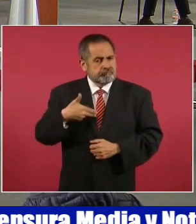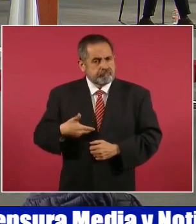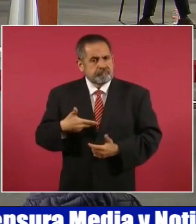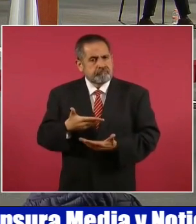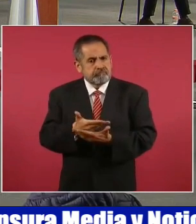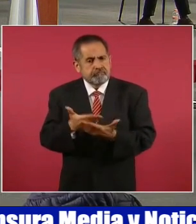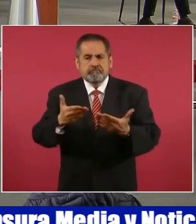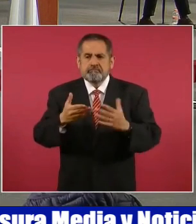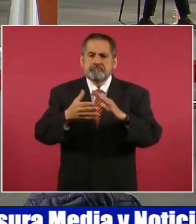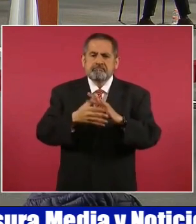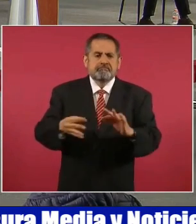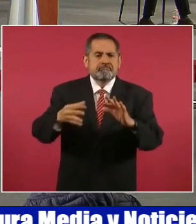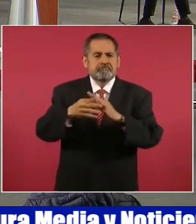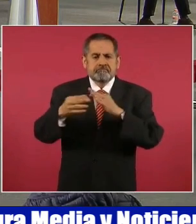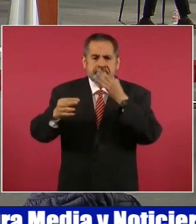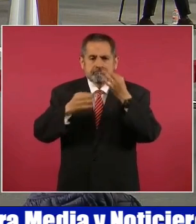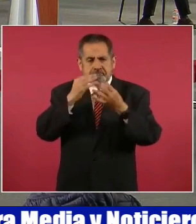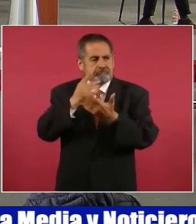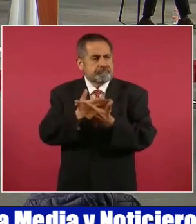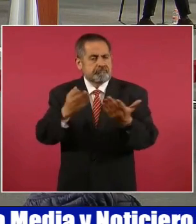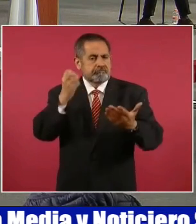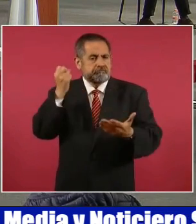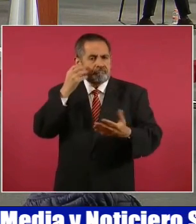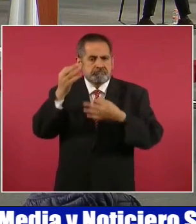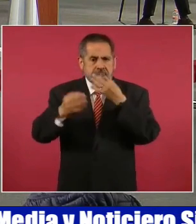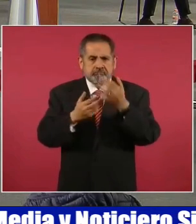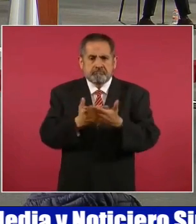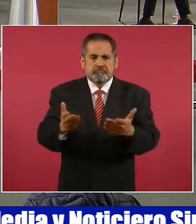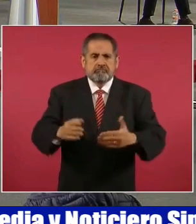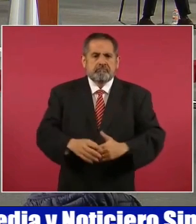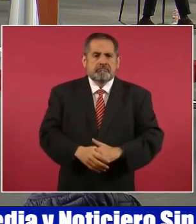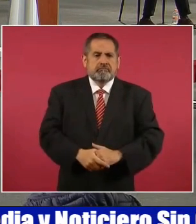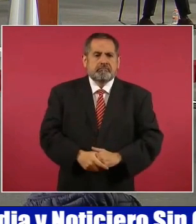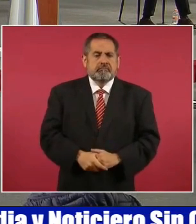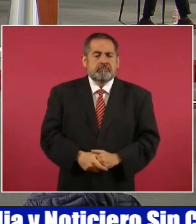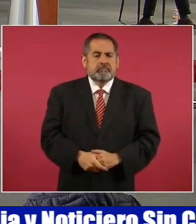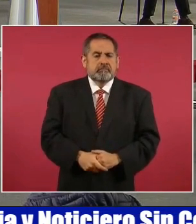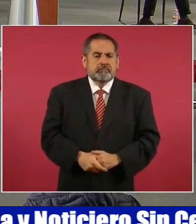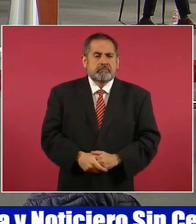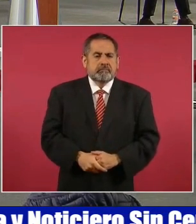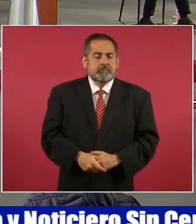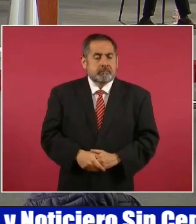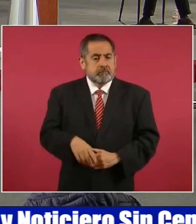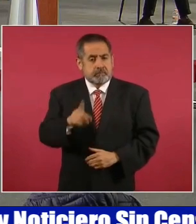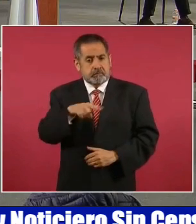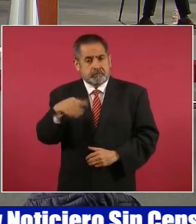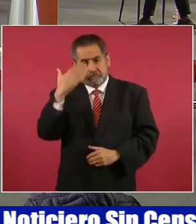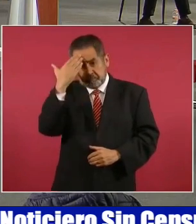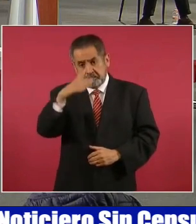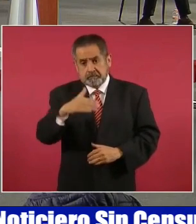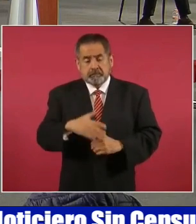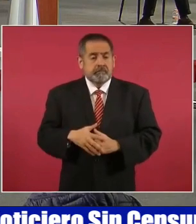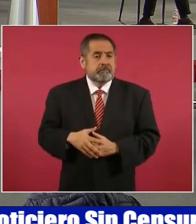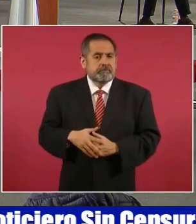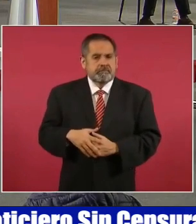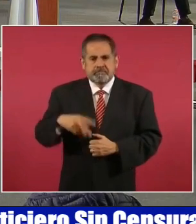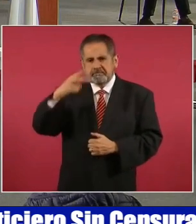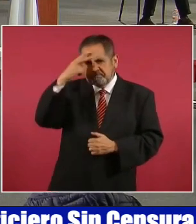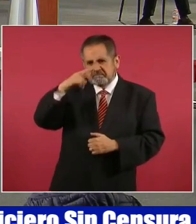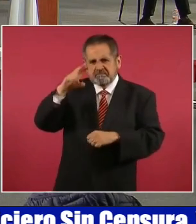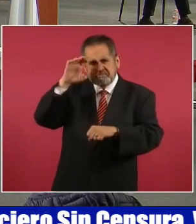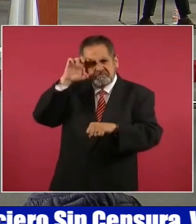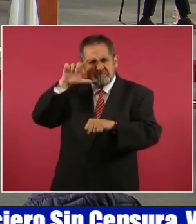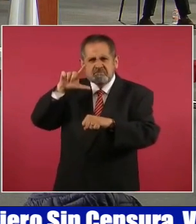ofrecer unas palabras para ustedes. Como lo saben, México es una nación con culturas